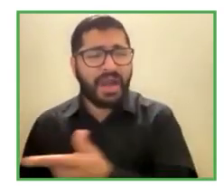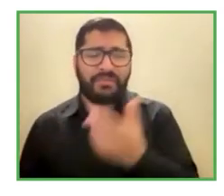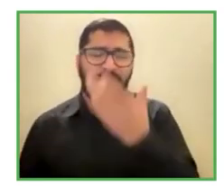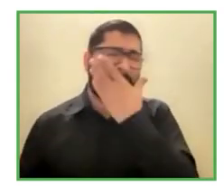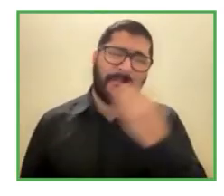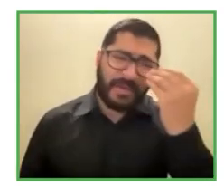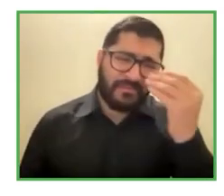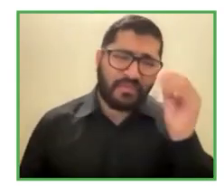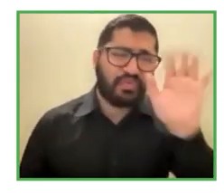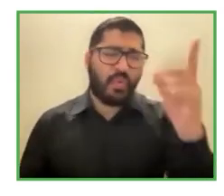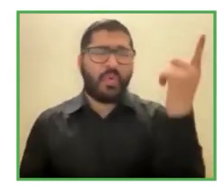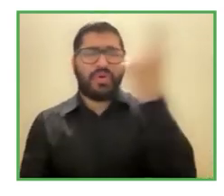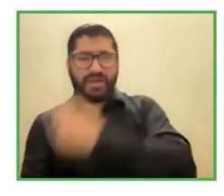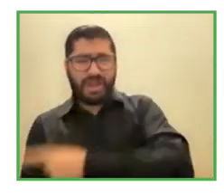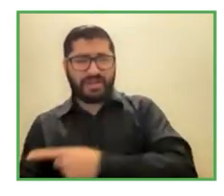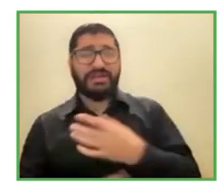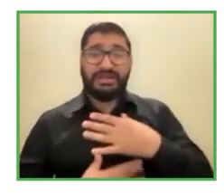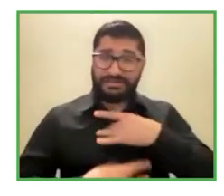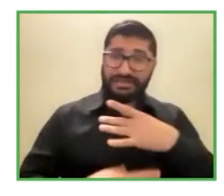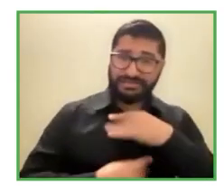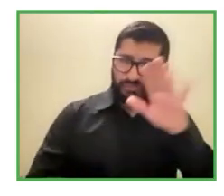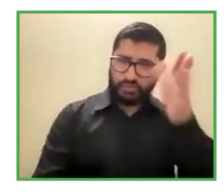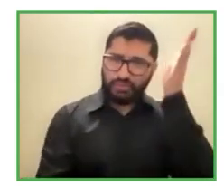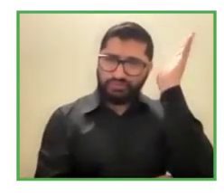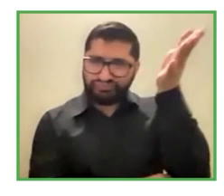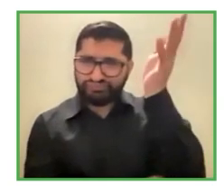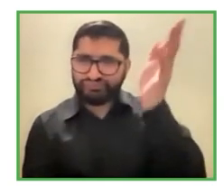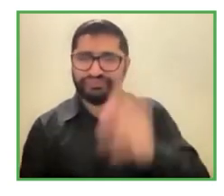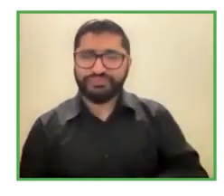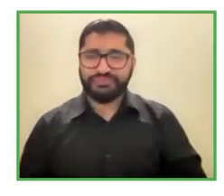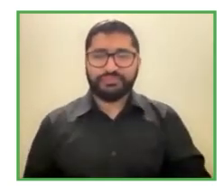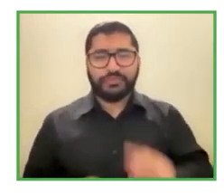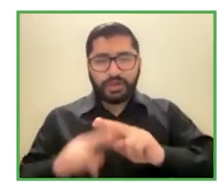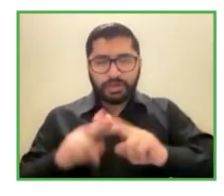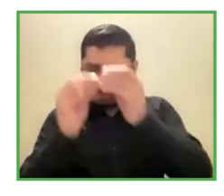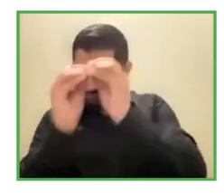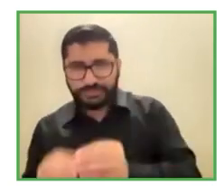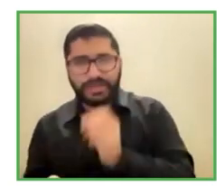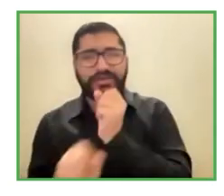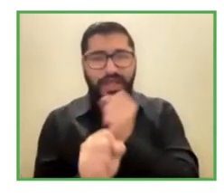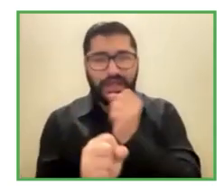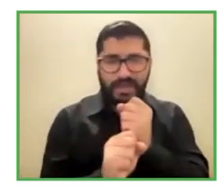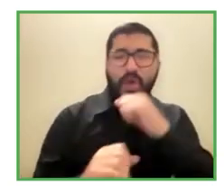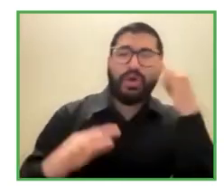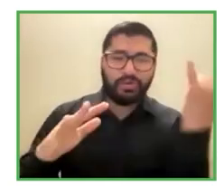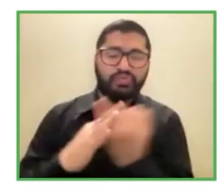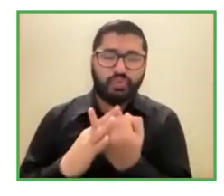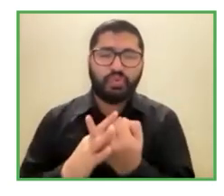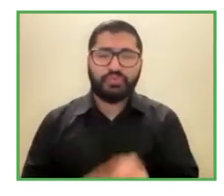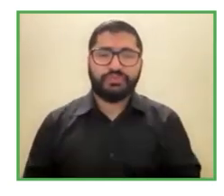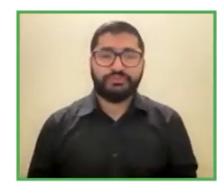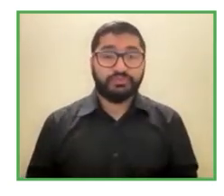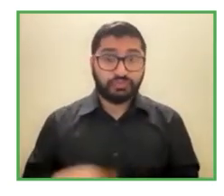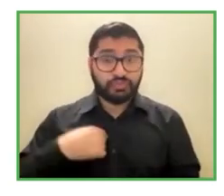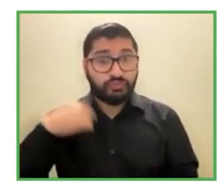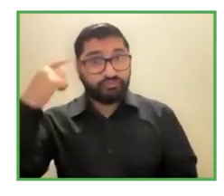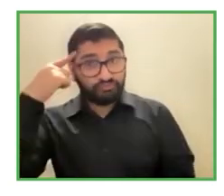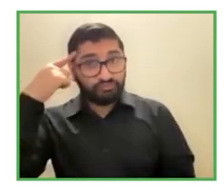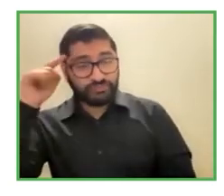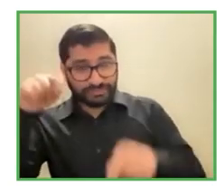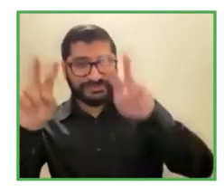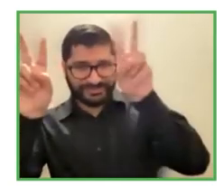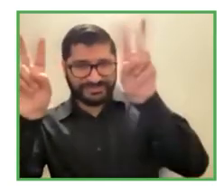sesión de crear trabajo inclusivo creo que aquí hay testimonio ¿no es cierto? de trabajo